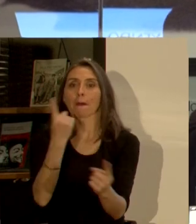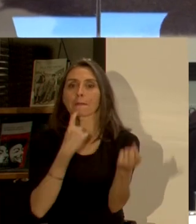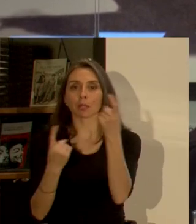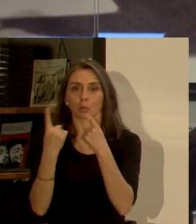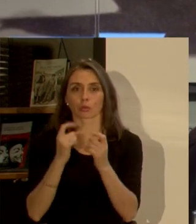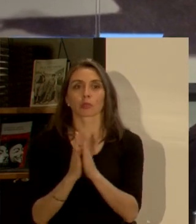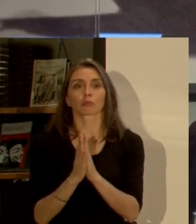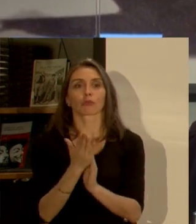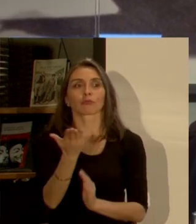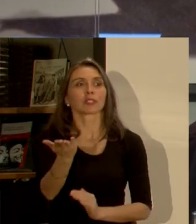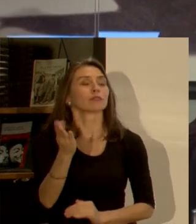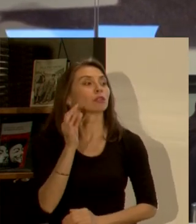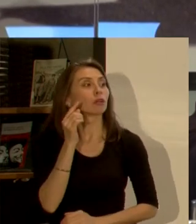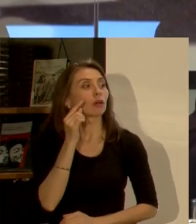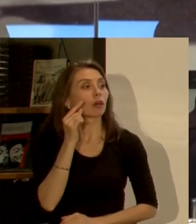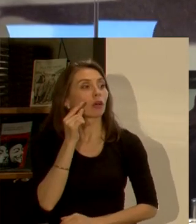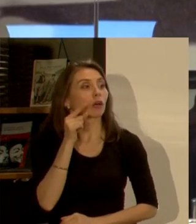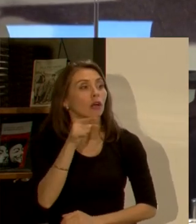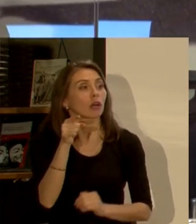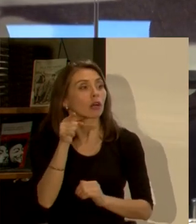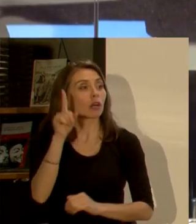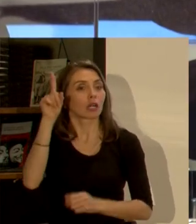por favor si alguien tiene una pregunta